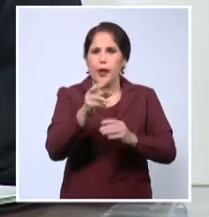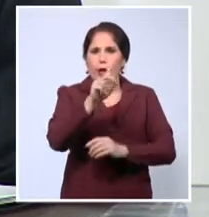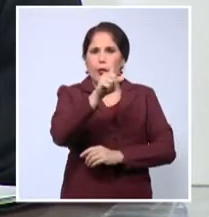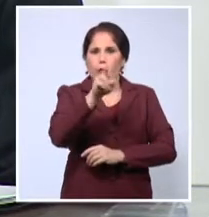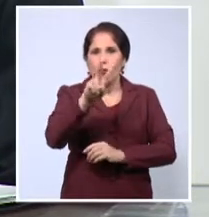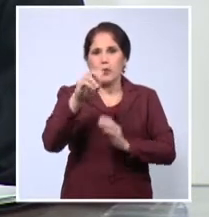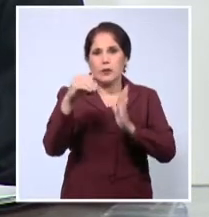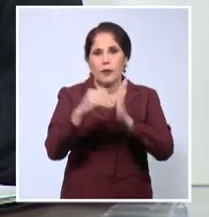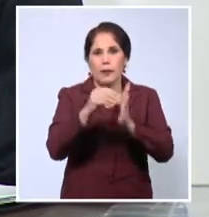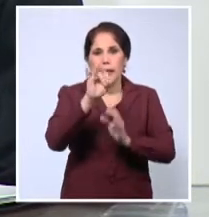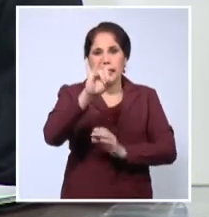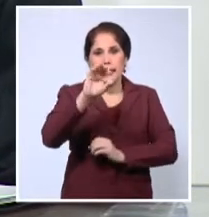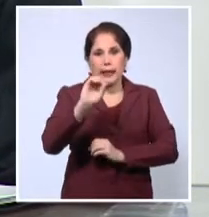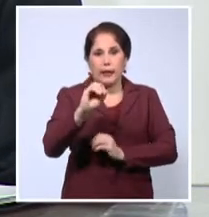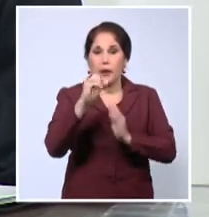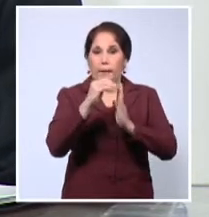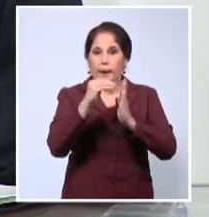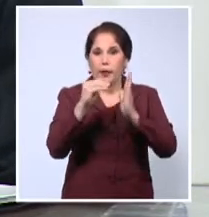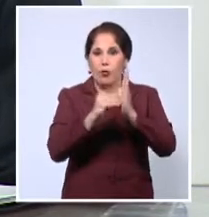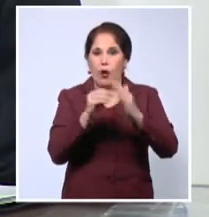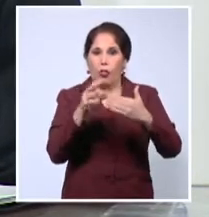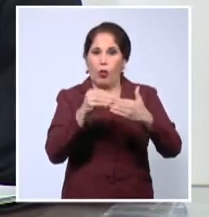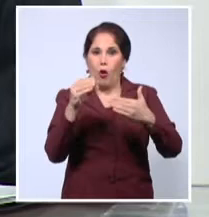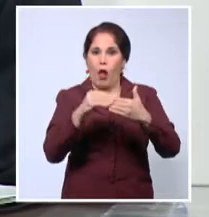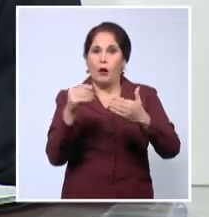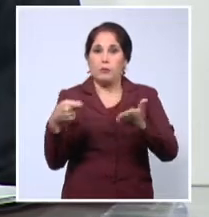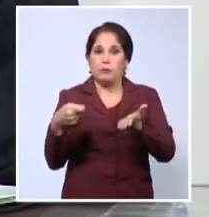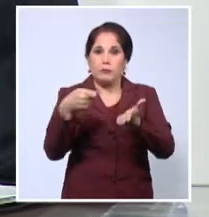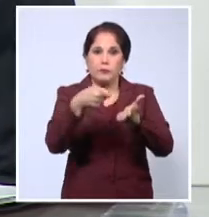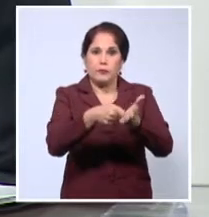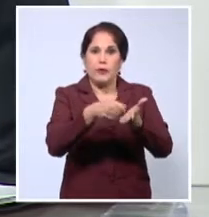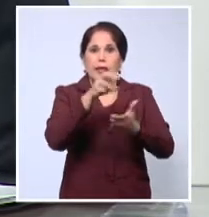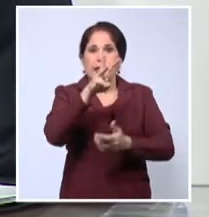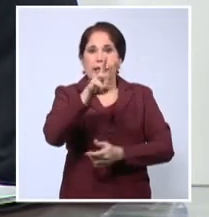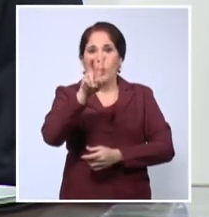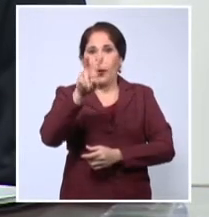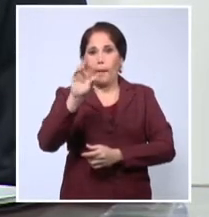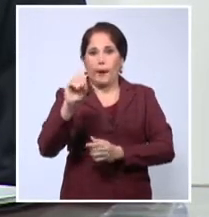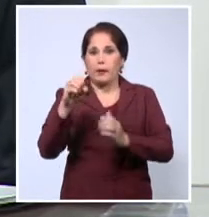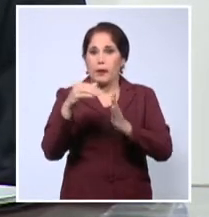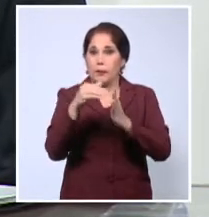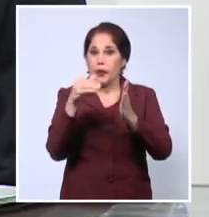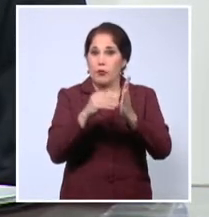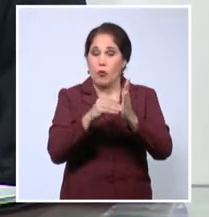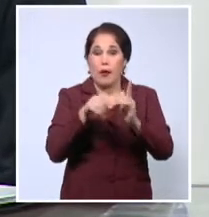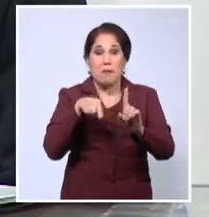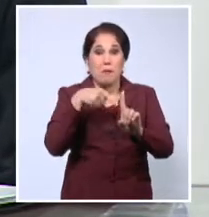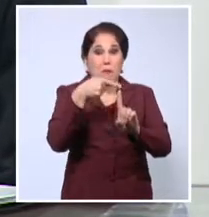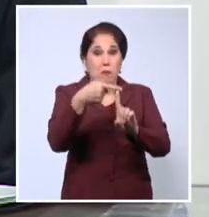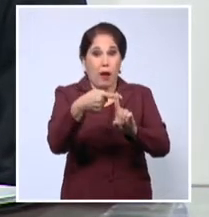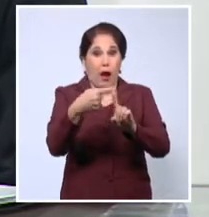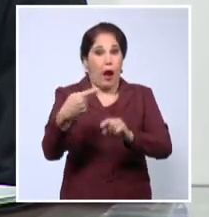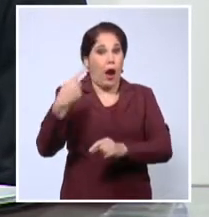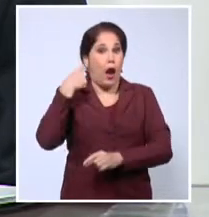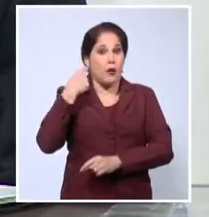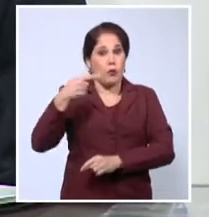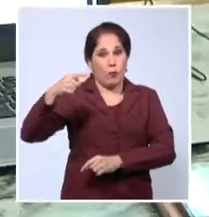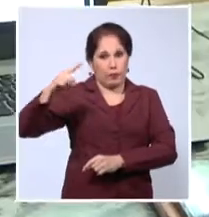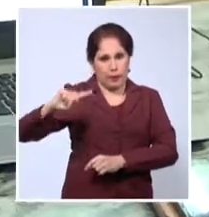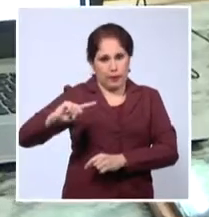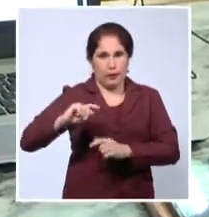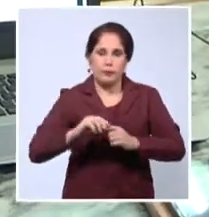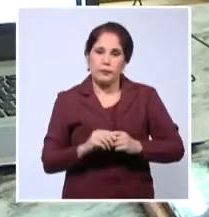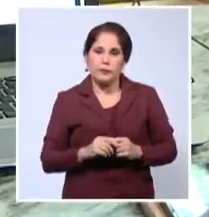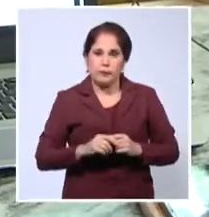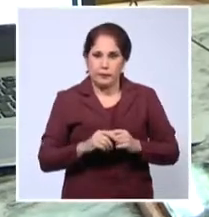.070 millones de dólares, que son 320 millones más que en la cartera anterior.